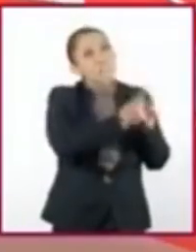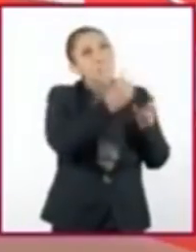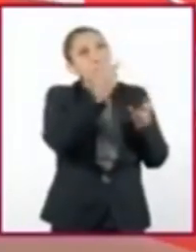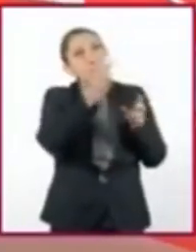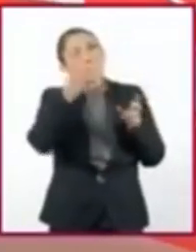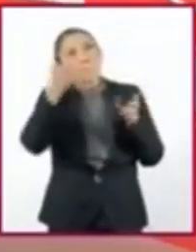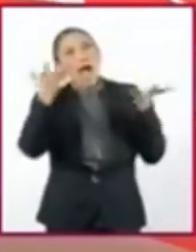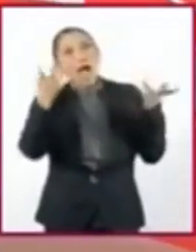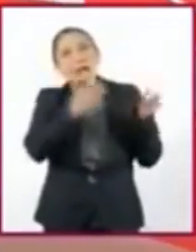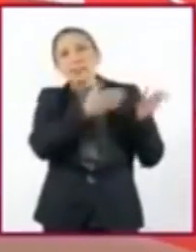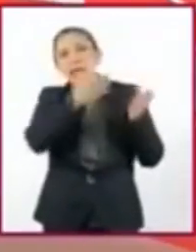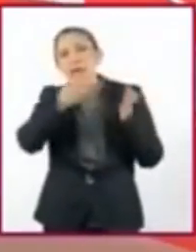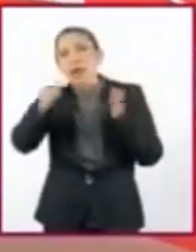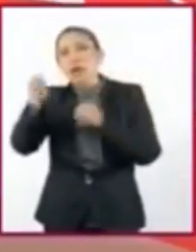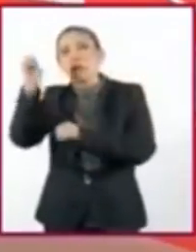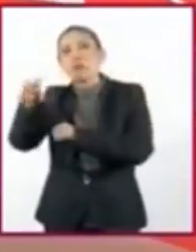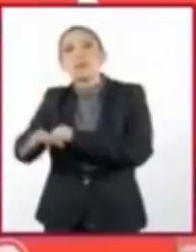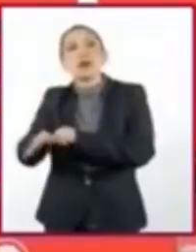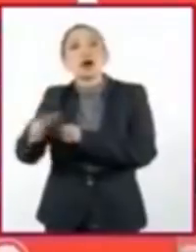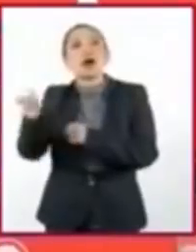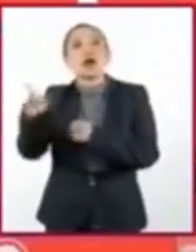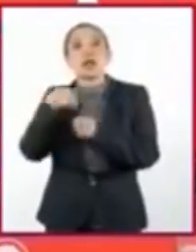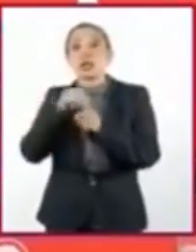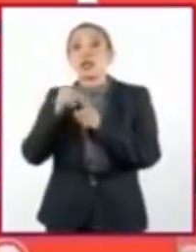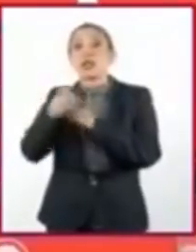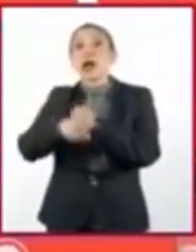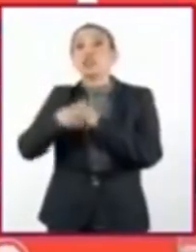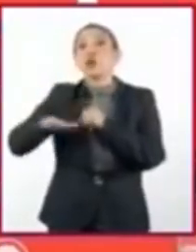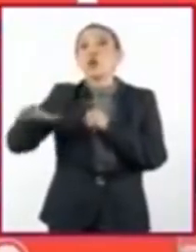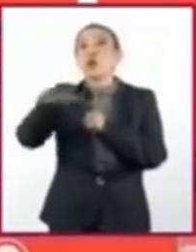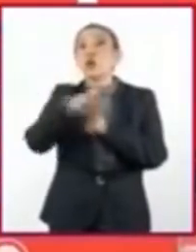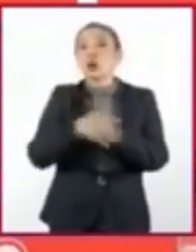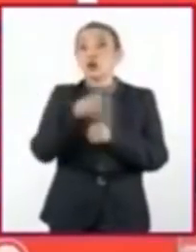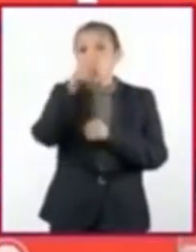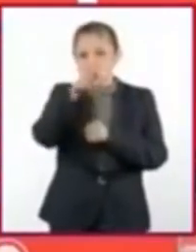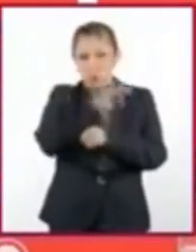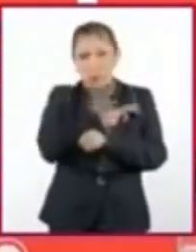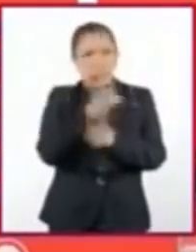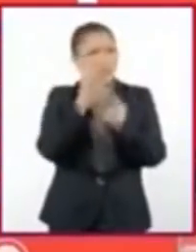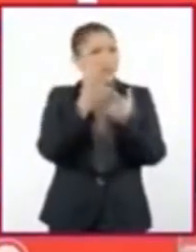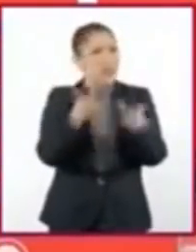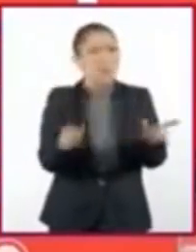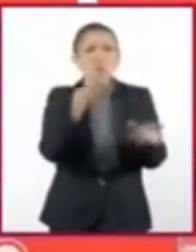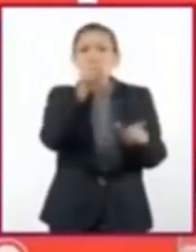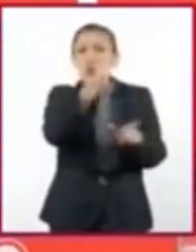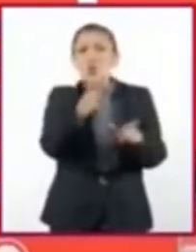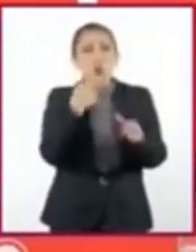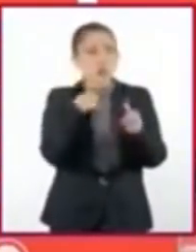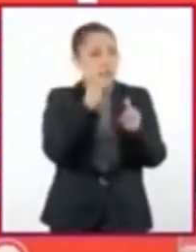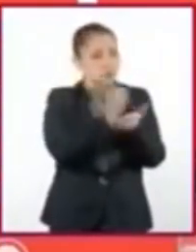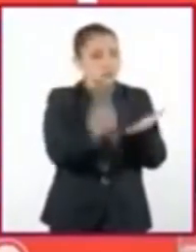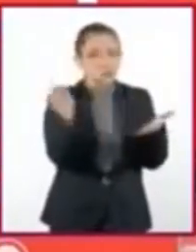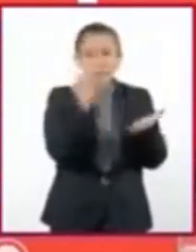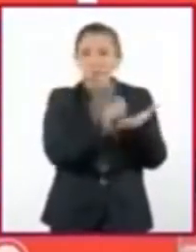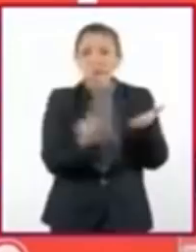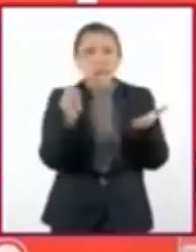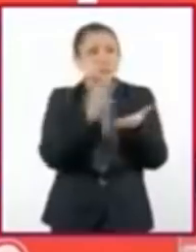como el impacto en la biodiversidad. Siéntete en la libertad de elaborar la redacción